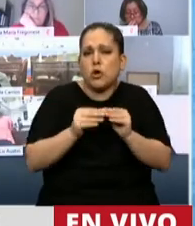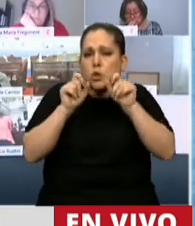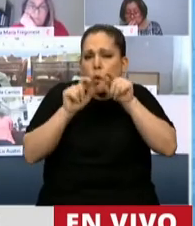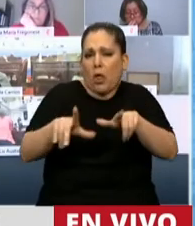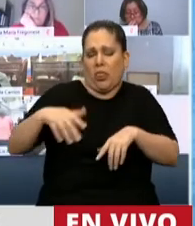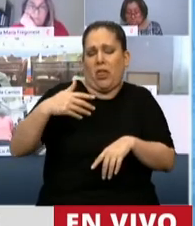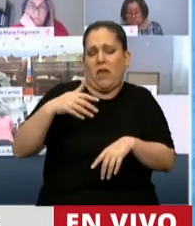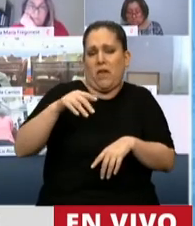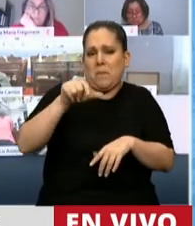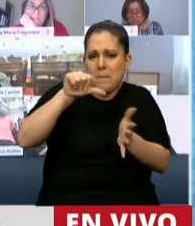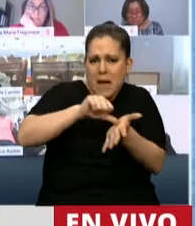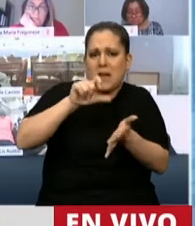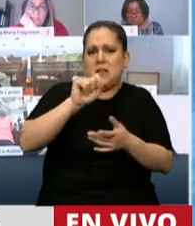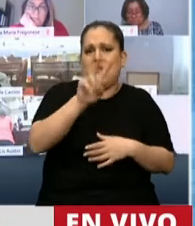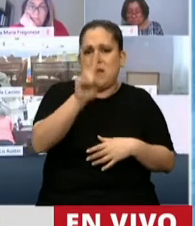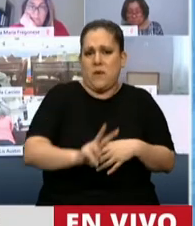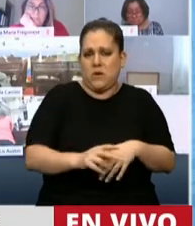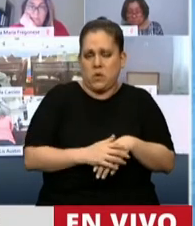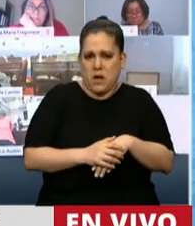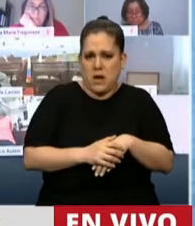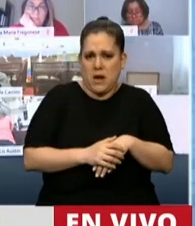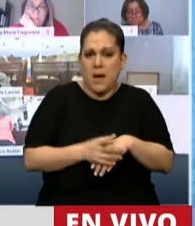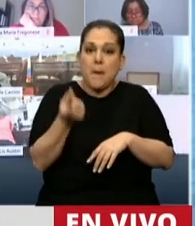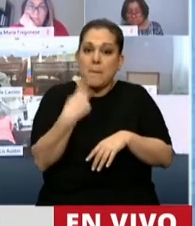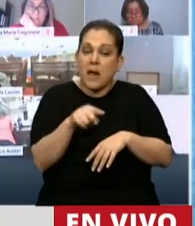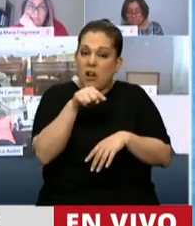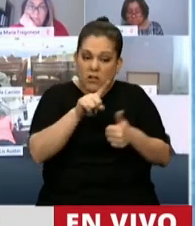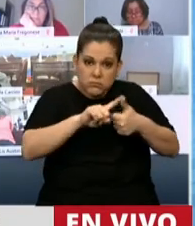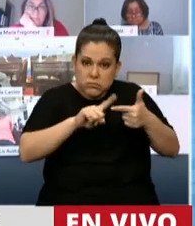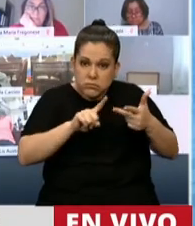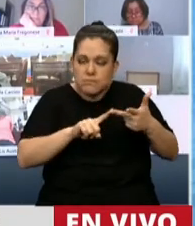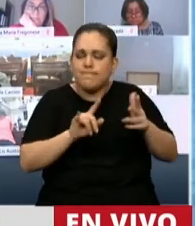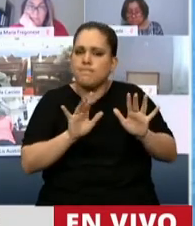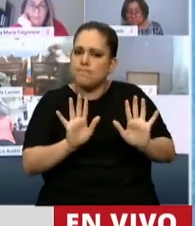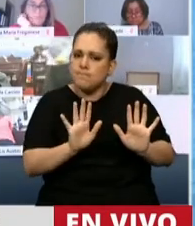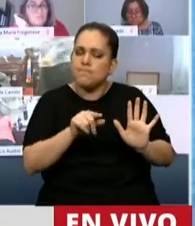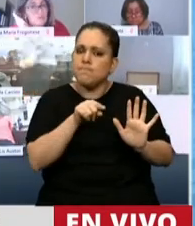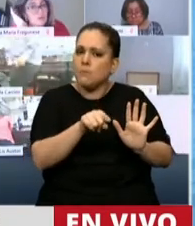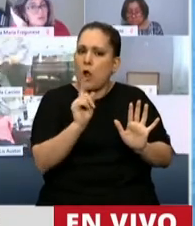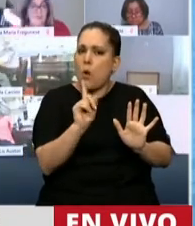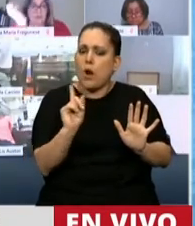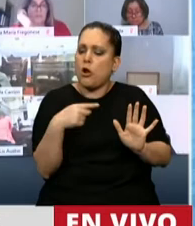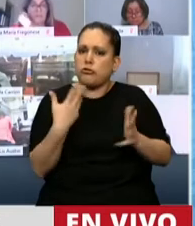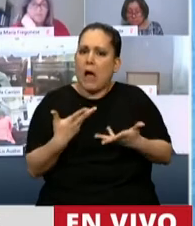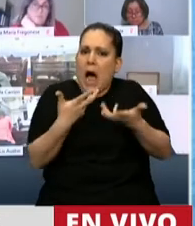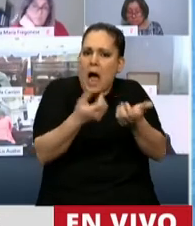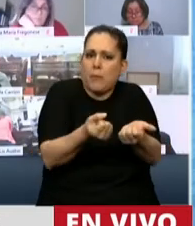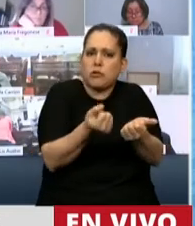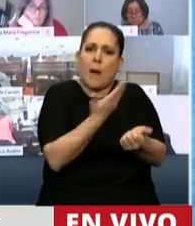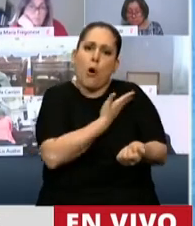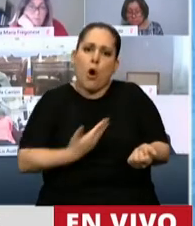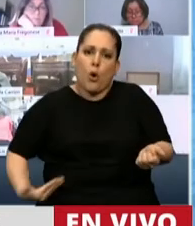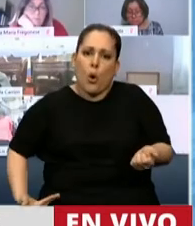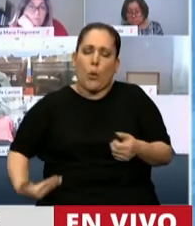Pero esto no significa que avalemos que el gobierno